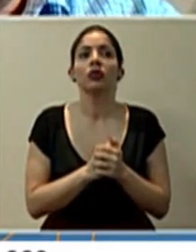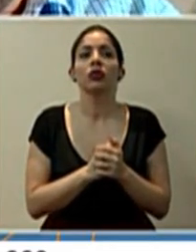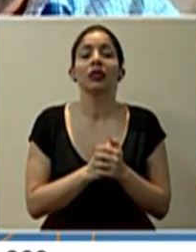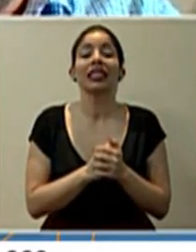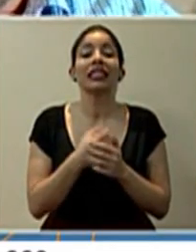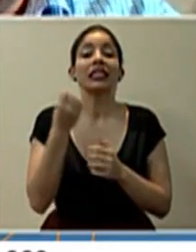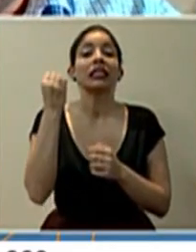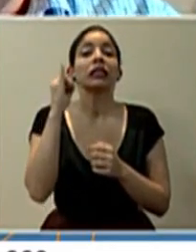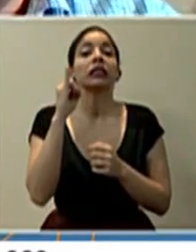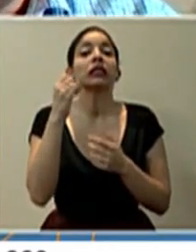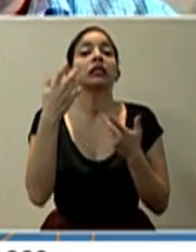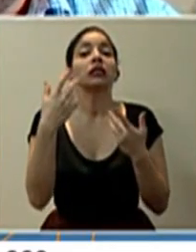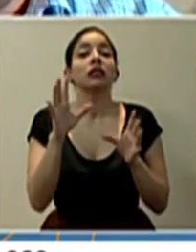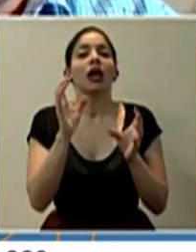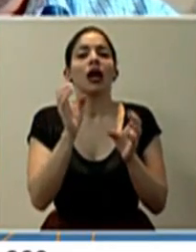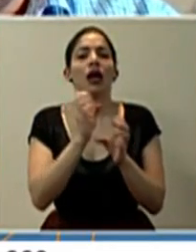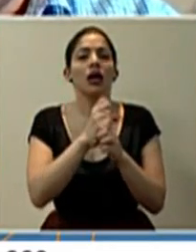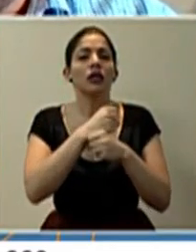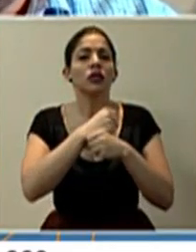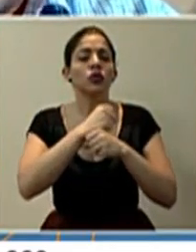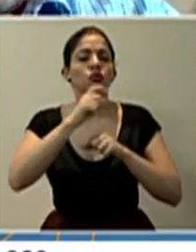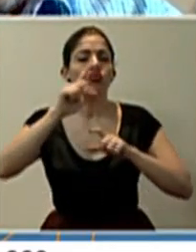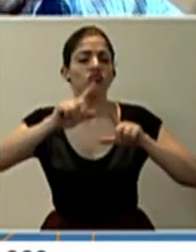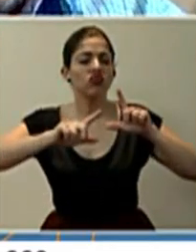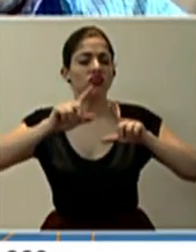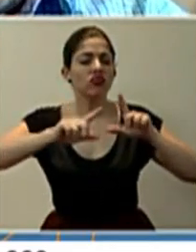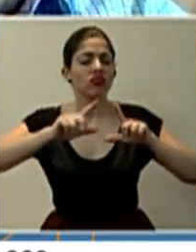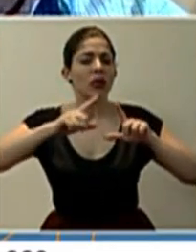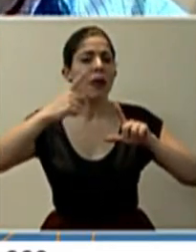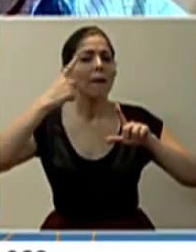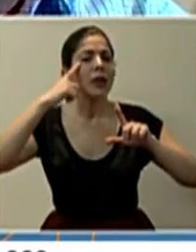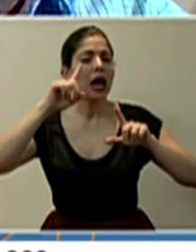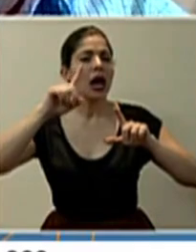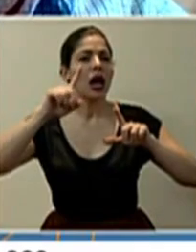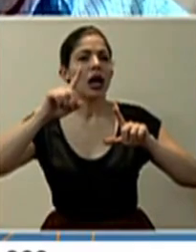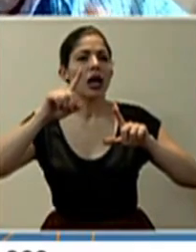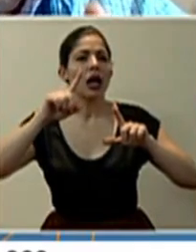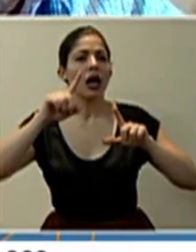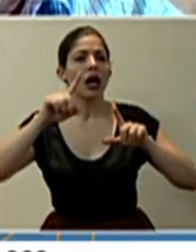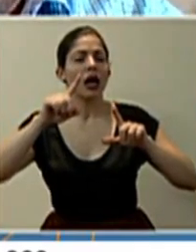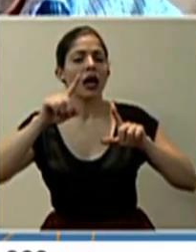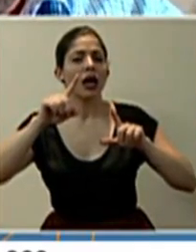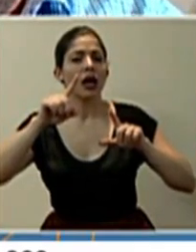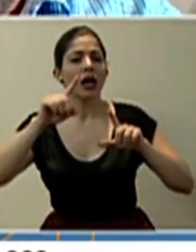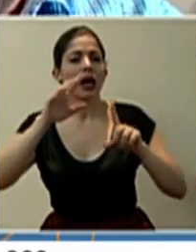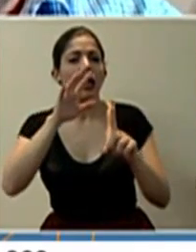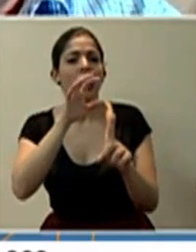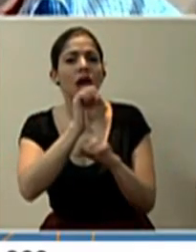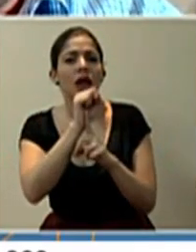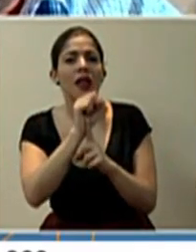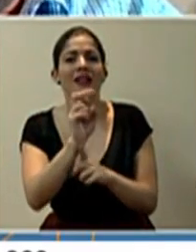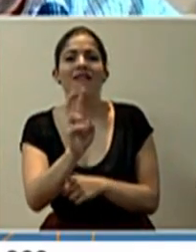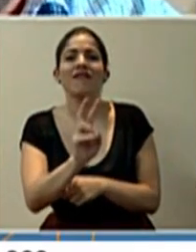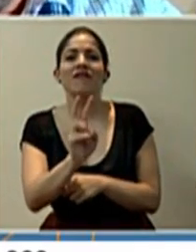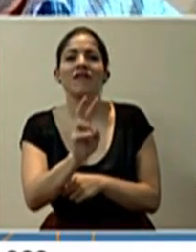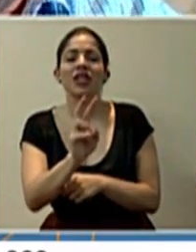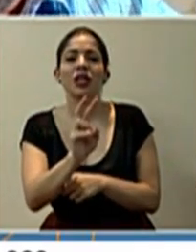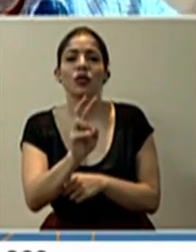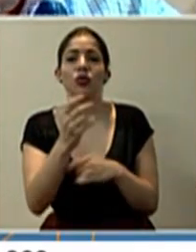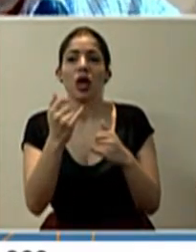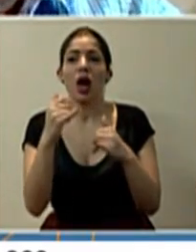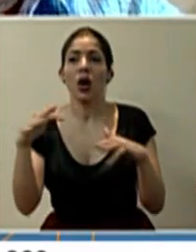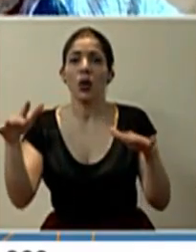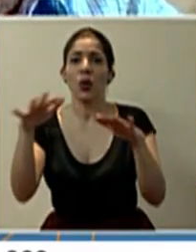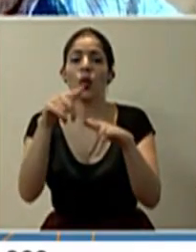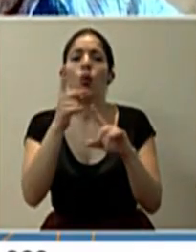es si se han hecho pruebas para determinar la cepa del virus que está en el